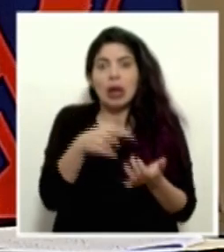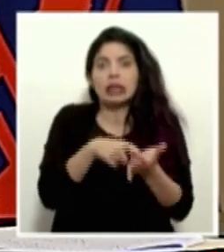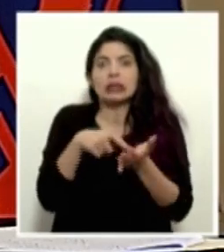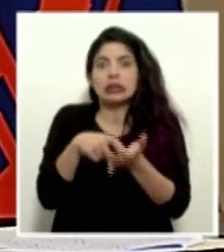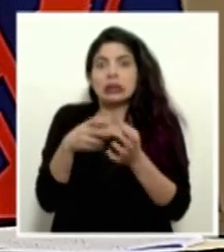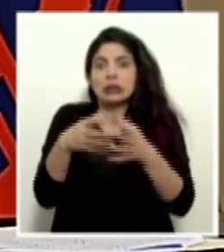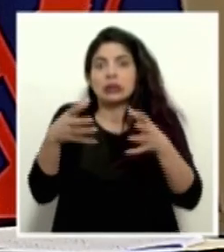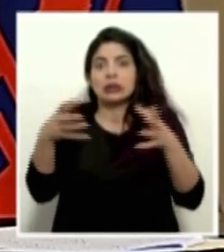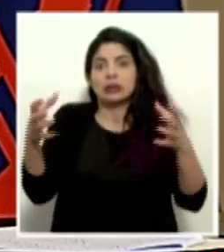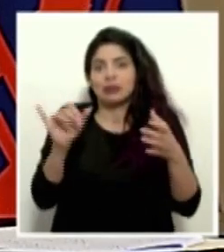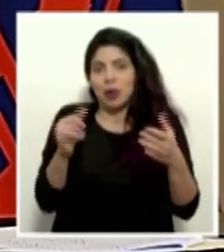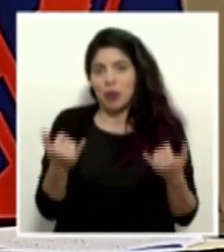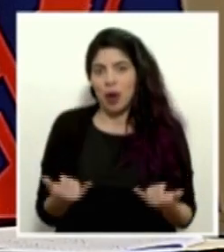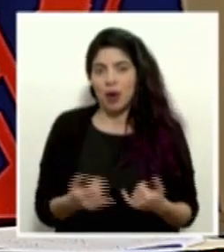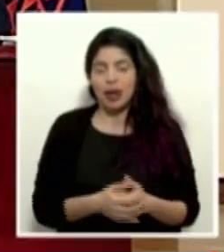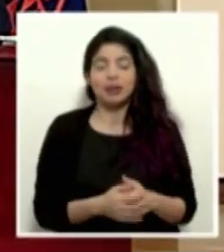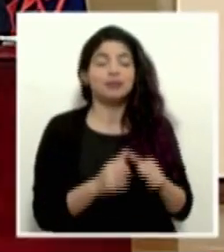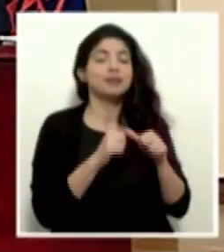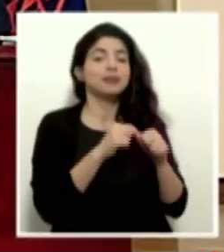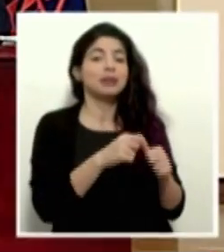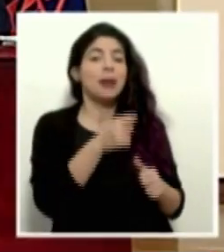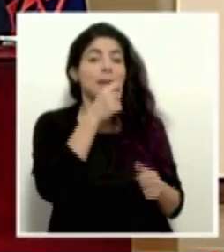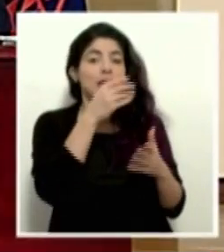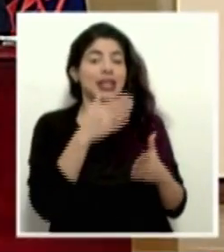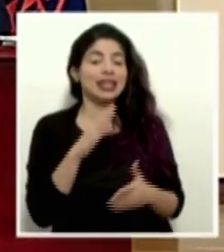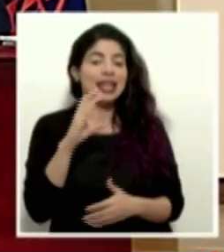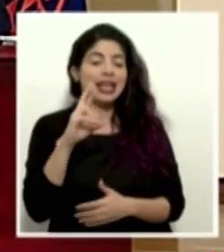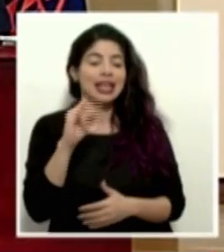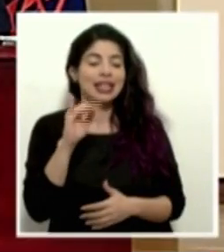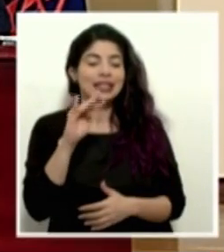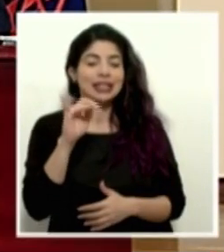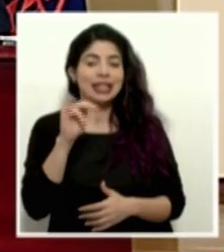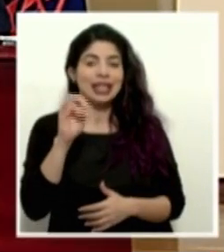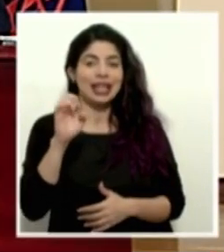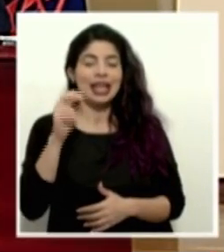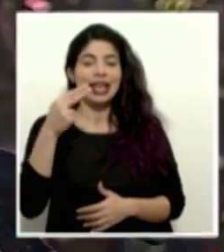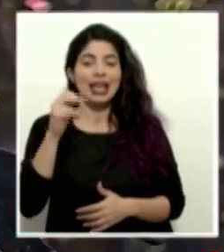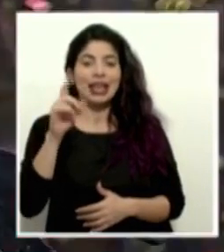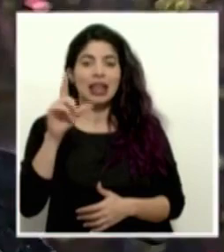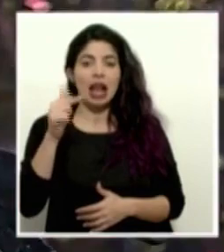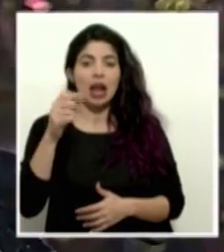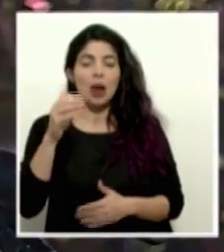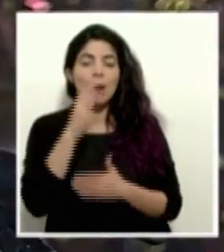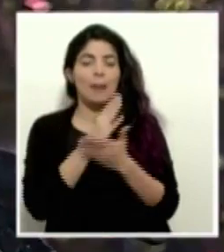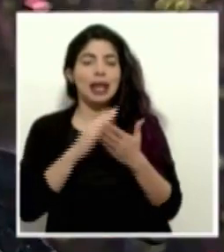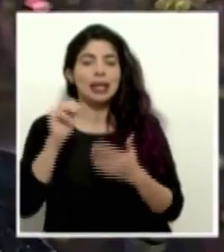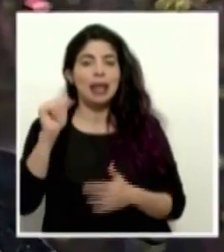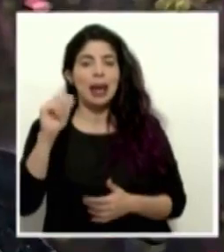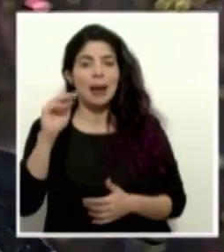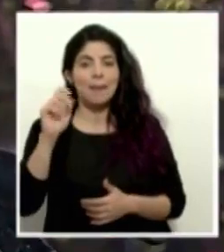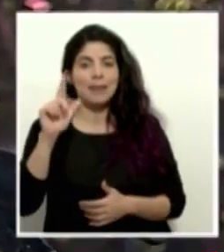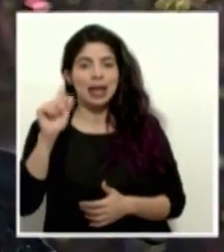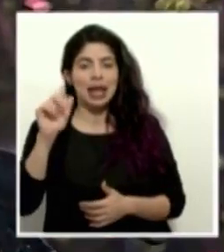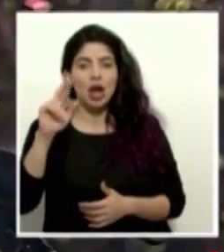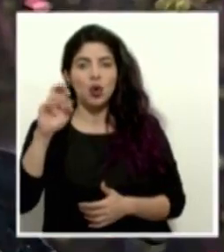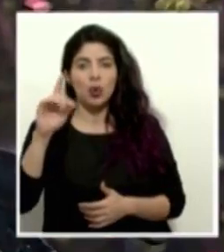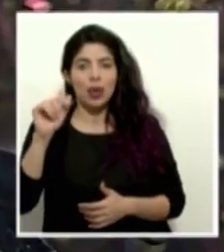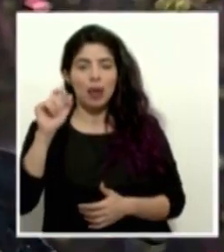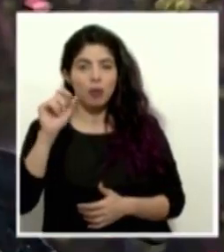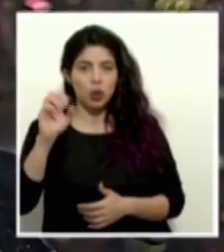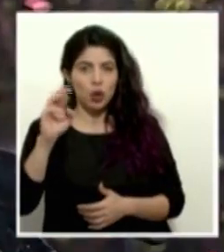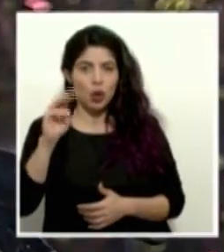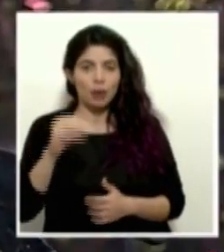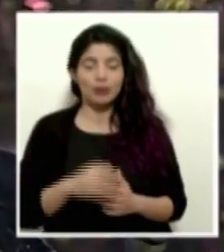los que estamos viviendo. Continuamos con la colega Cristina Hidalgo del medio AmeliaRueda.com Buenas tardes, don Daniel.